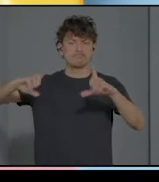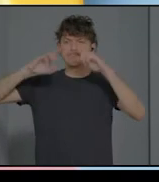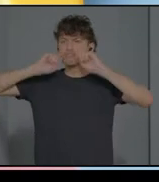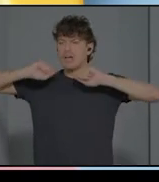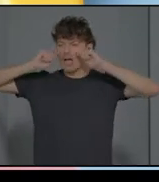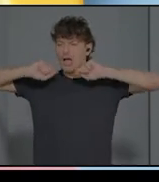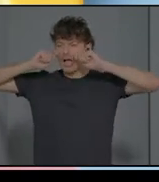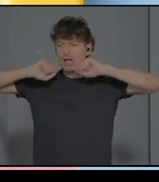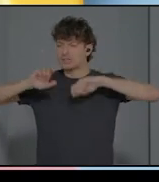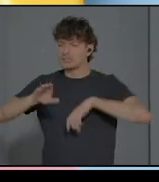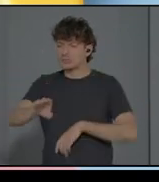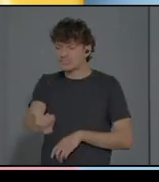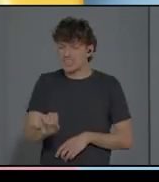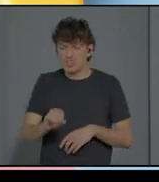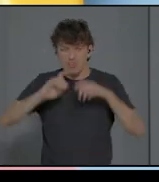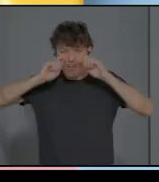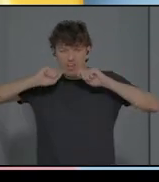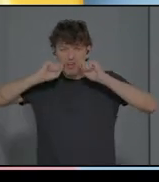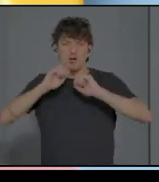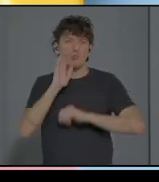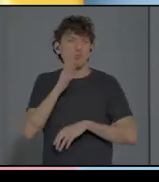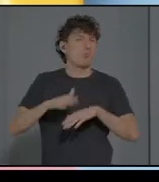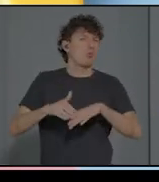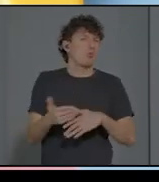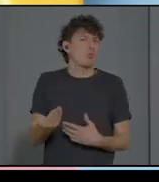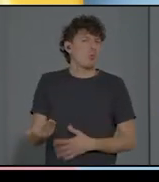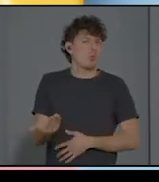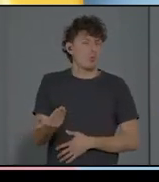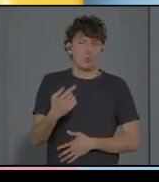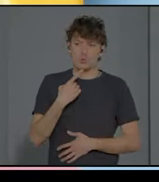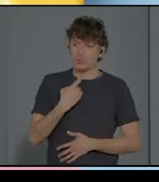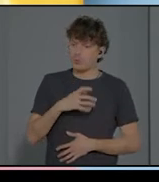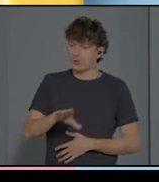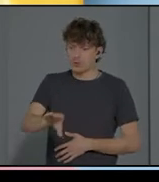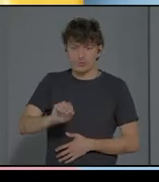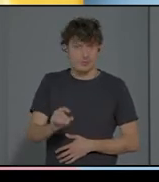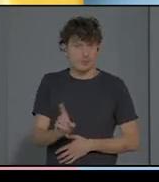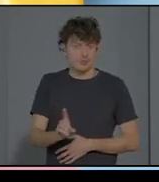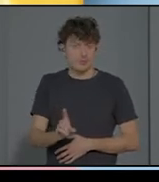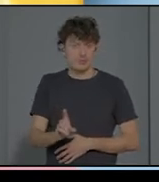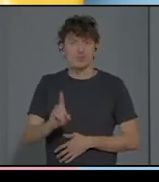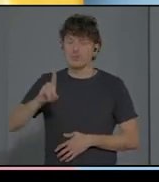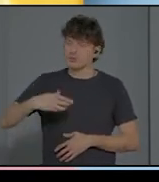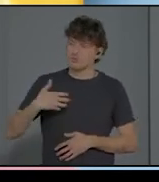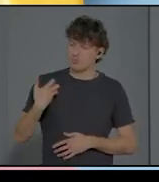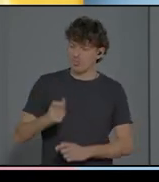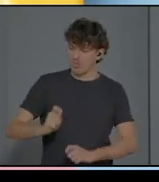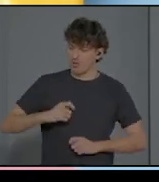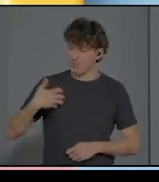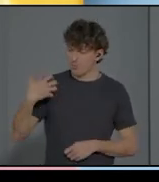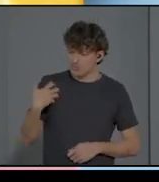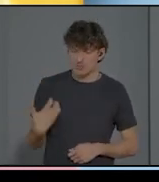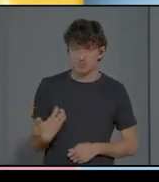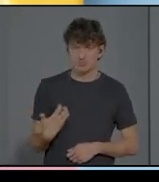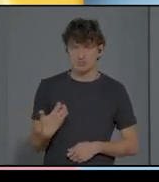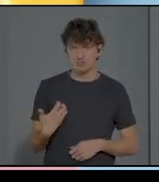lloro, era difícil de comprender y a veces también era molesto. Y por lo tanto, la respuesta de los padres,